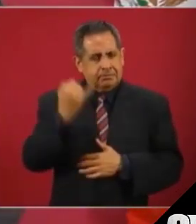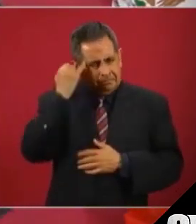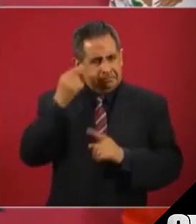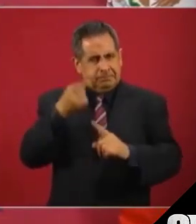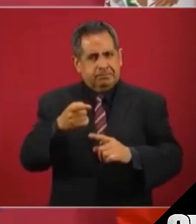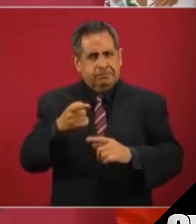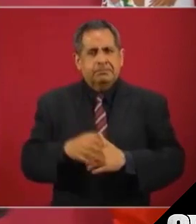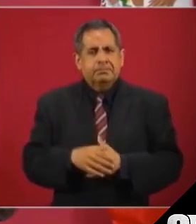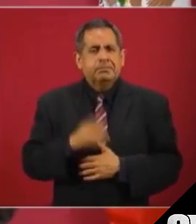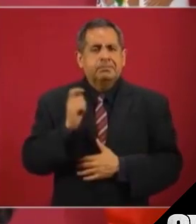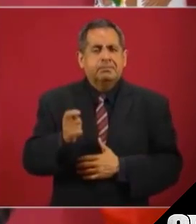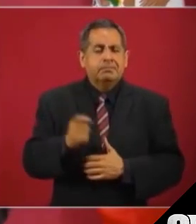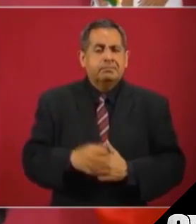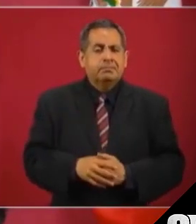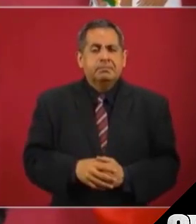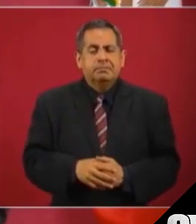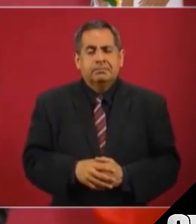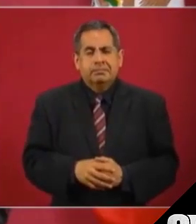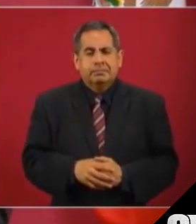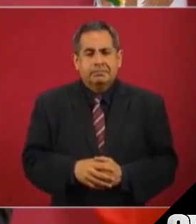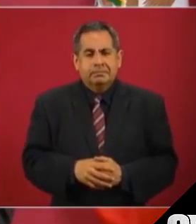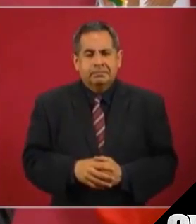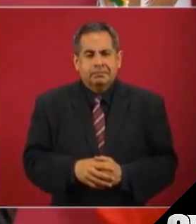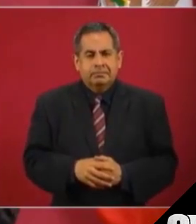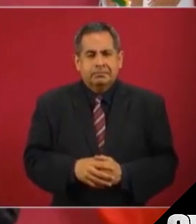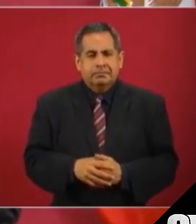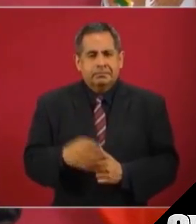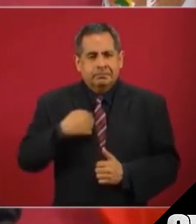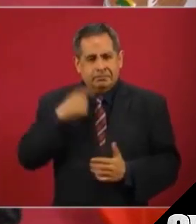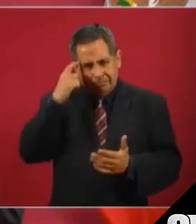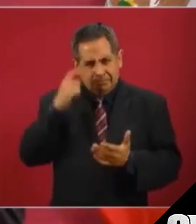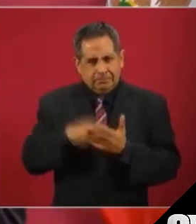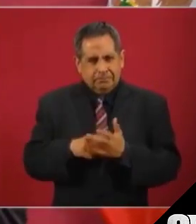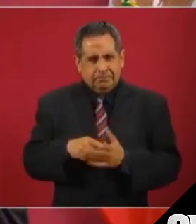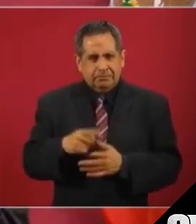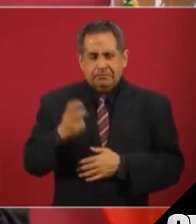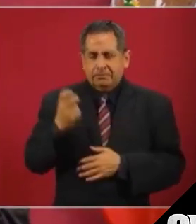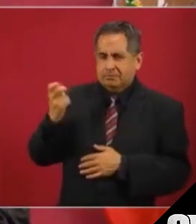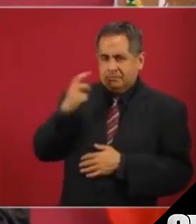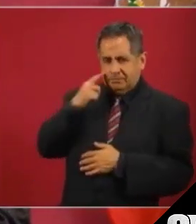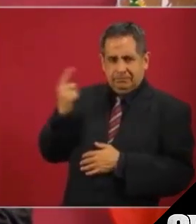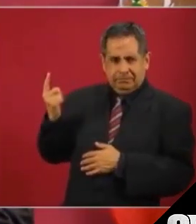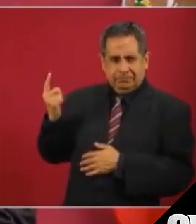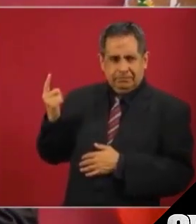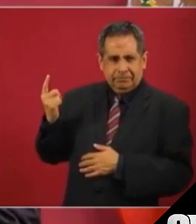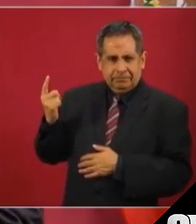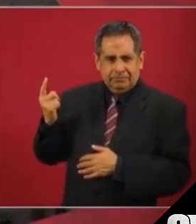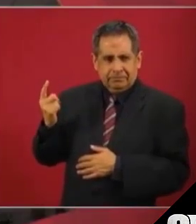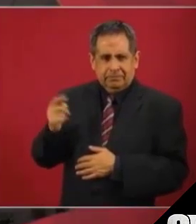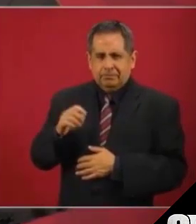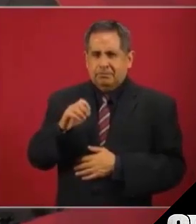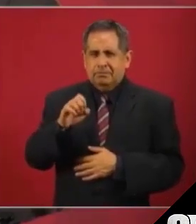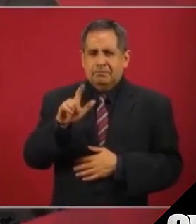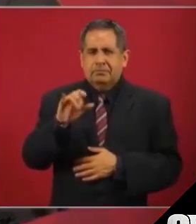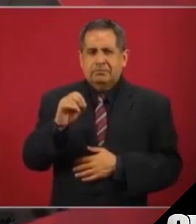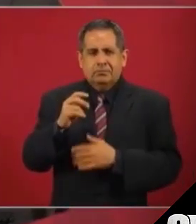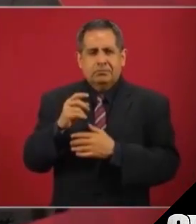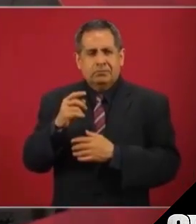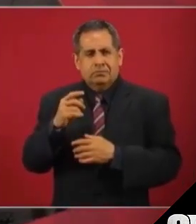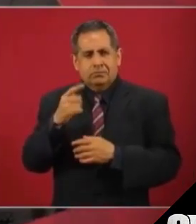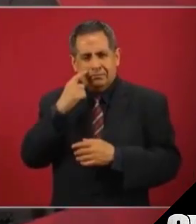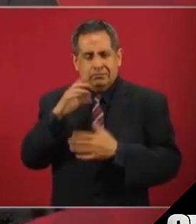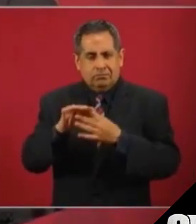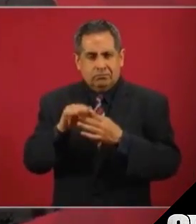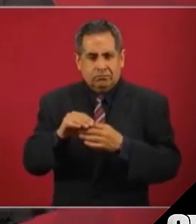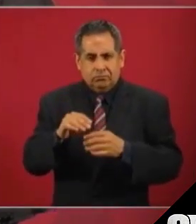que yo creo que a ellos se refiere Helio Flores con esta caricatura,